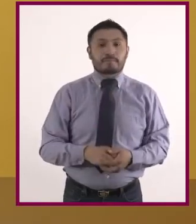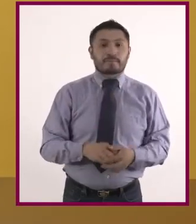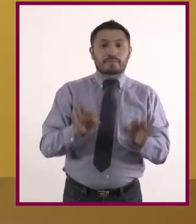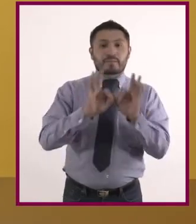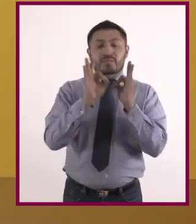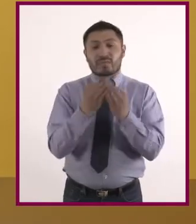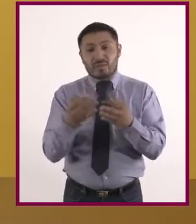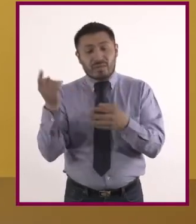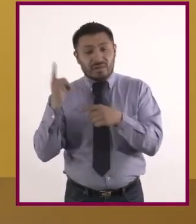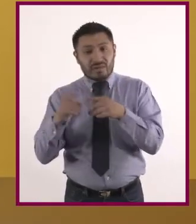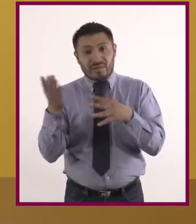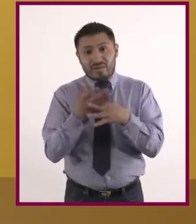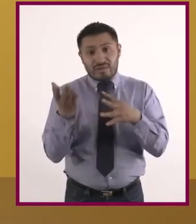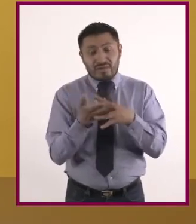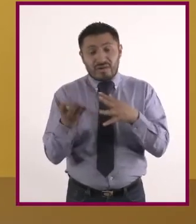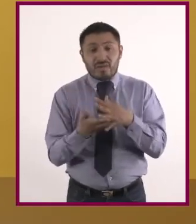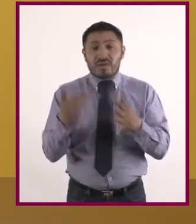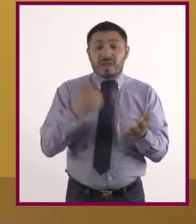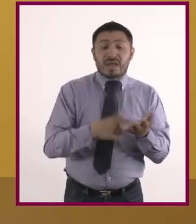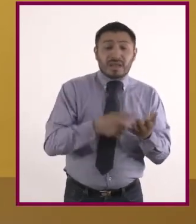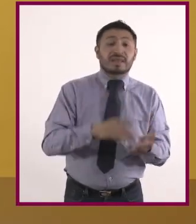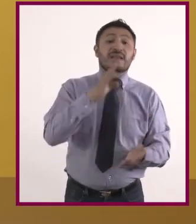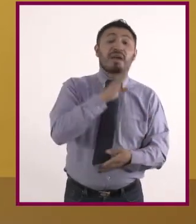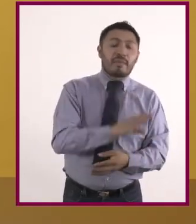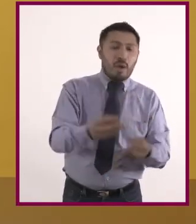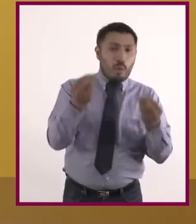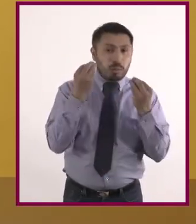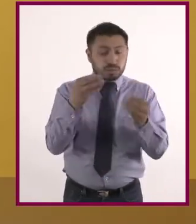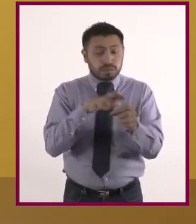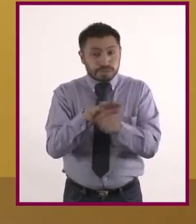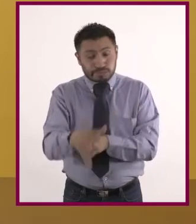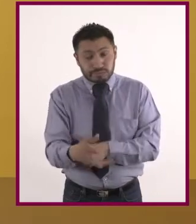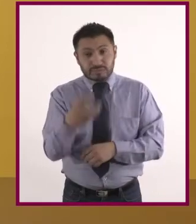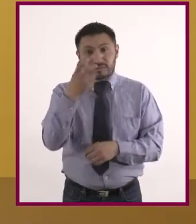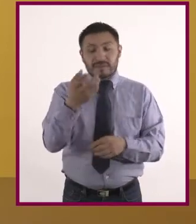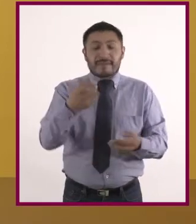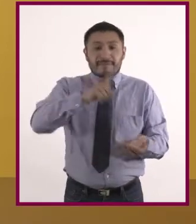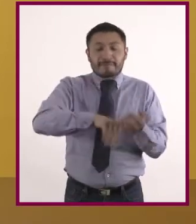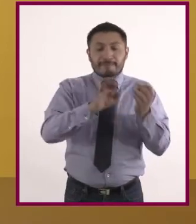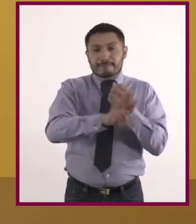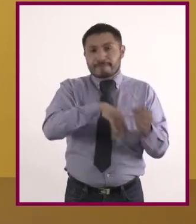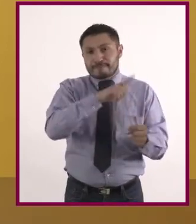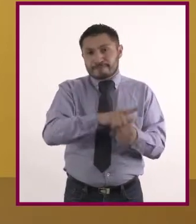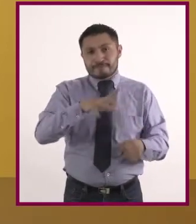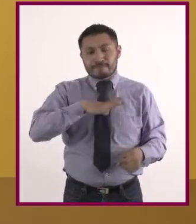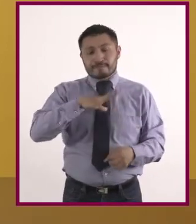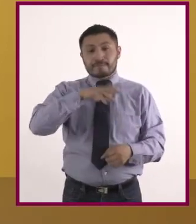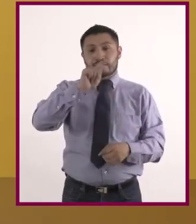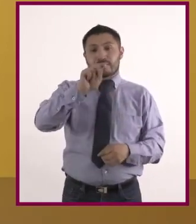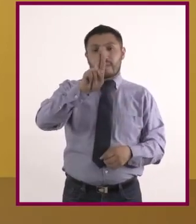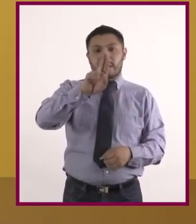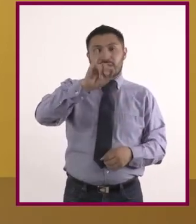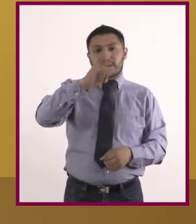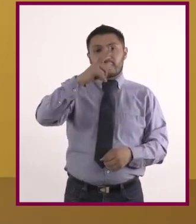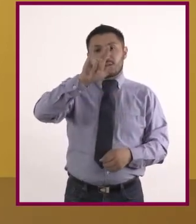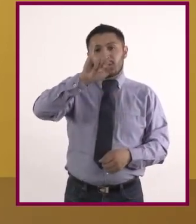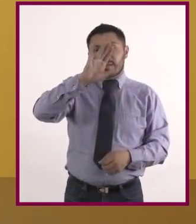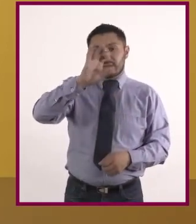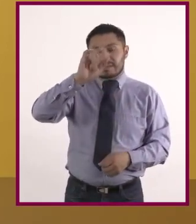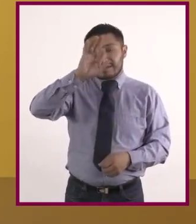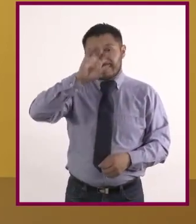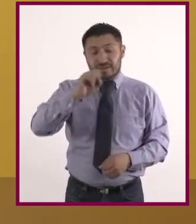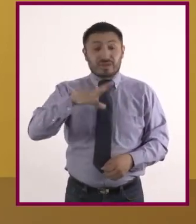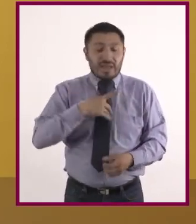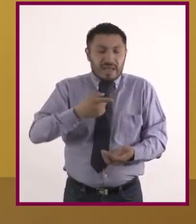de grasas, grasas malas o saturadas. Las de origen animal forman triglicéridos y como vimos son responsables del incremento del